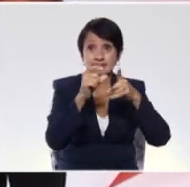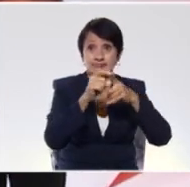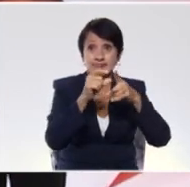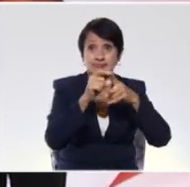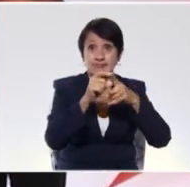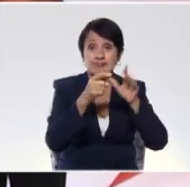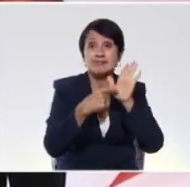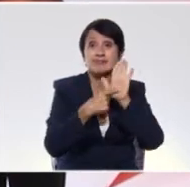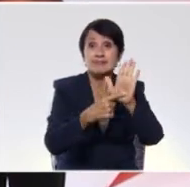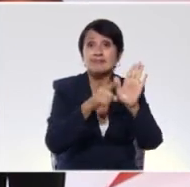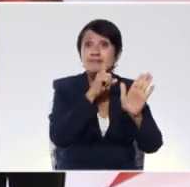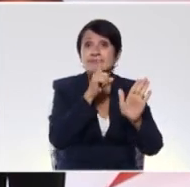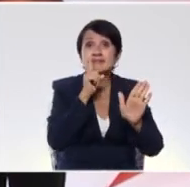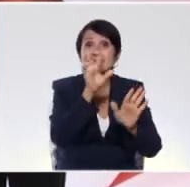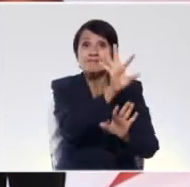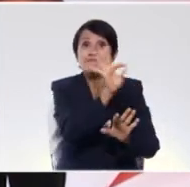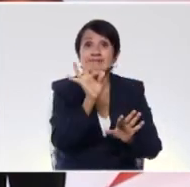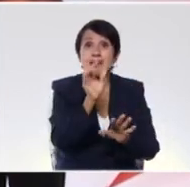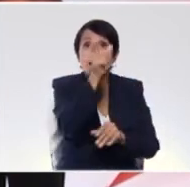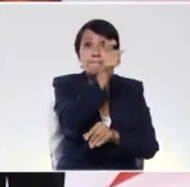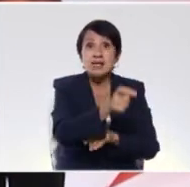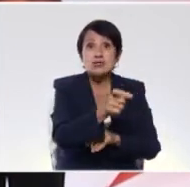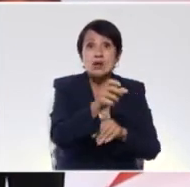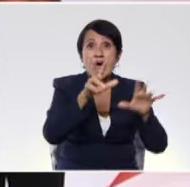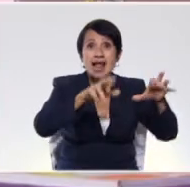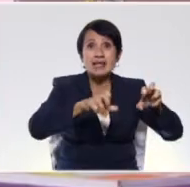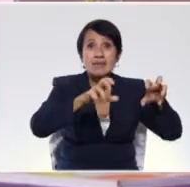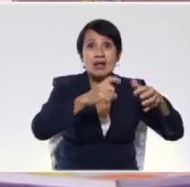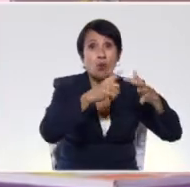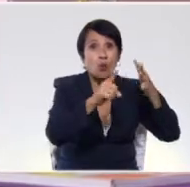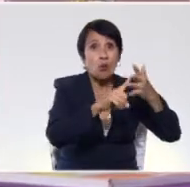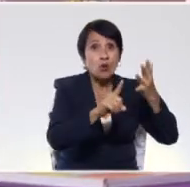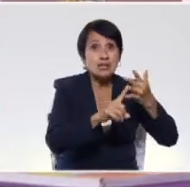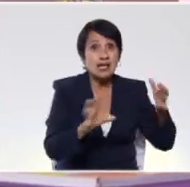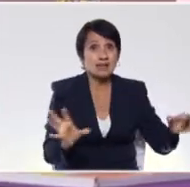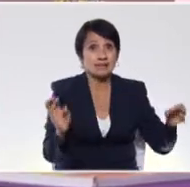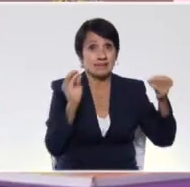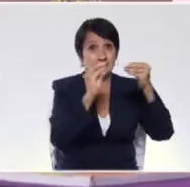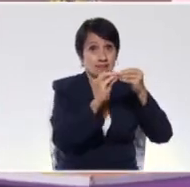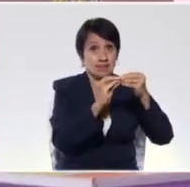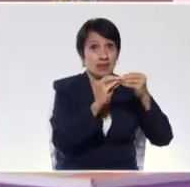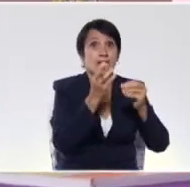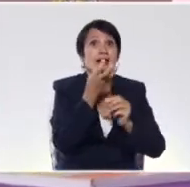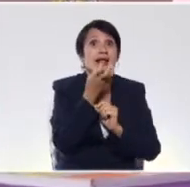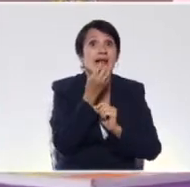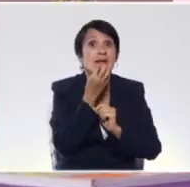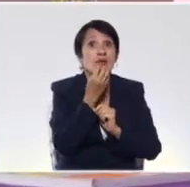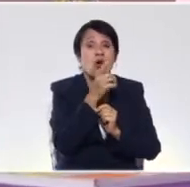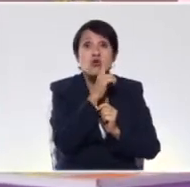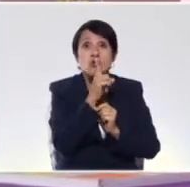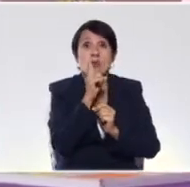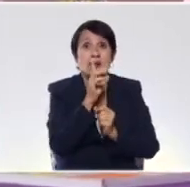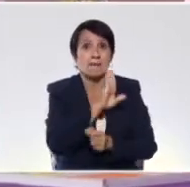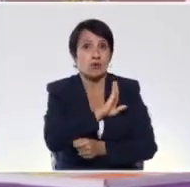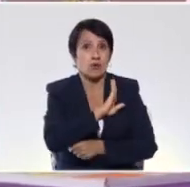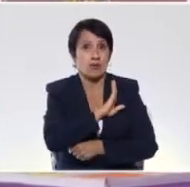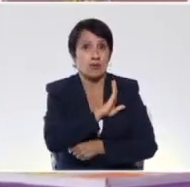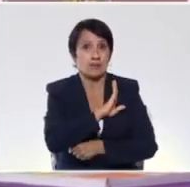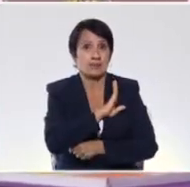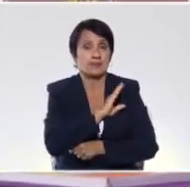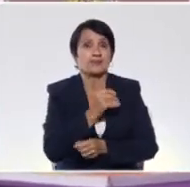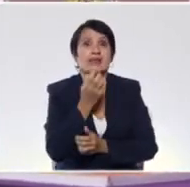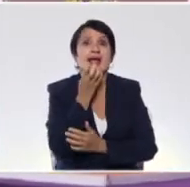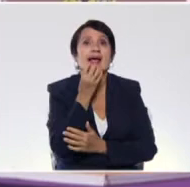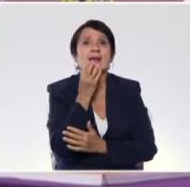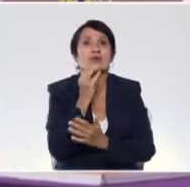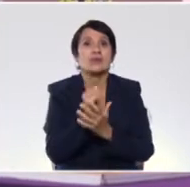designan a personas, animales o cosas en particular, como por ejemplo los nombres propios. Tenemos